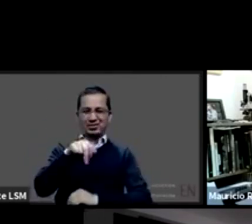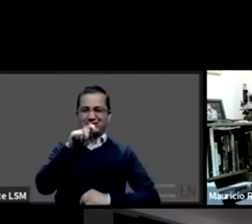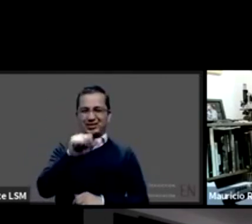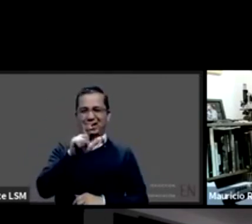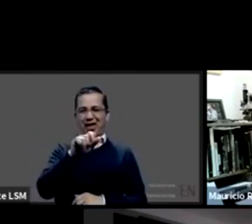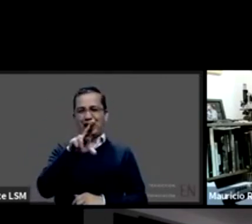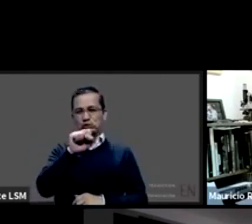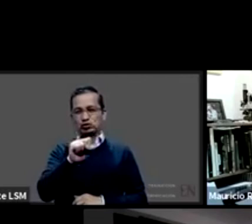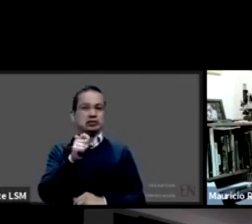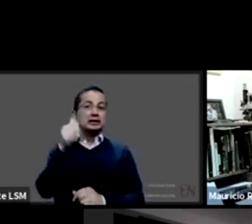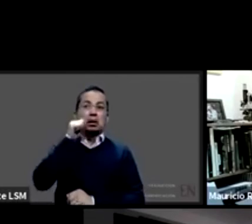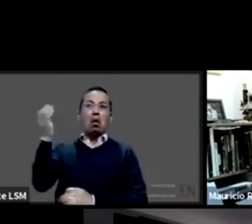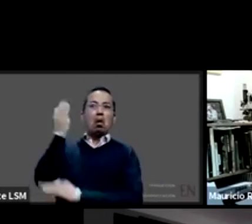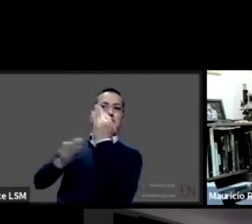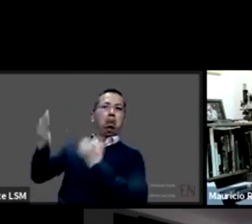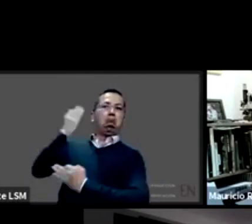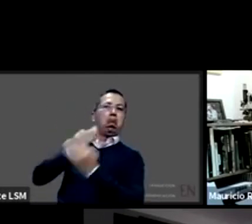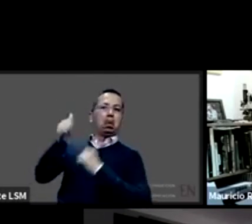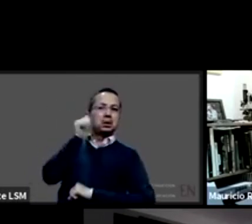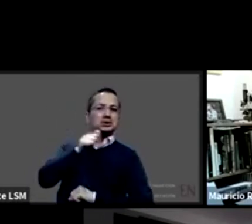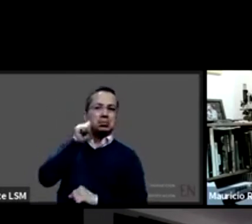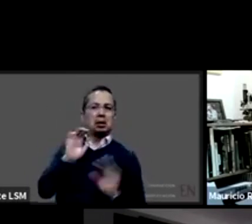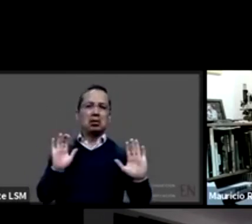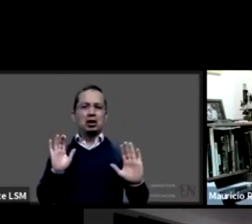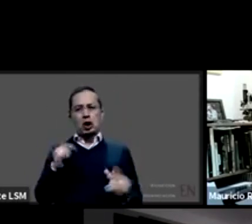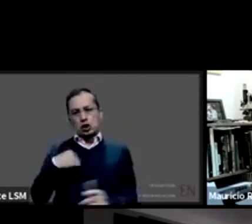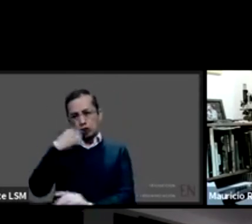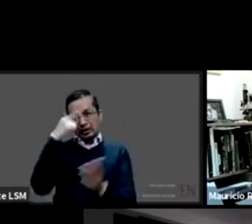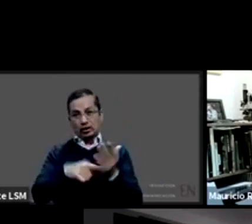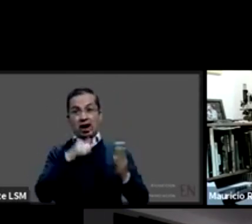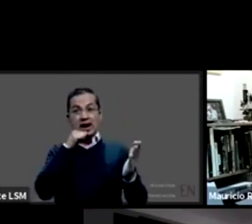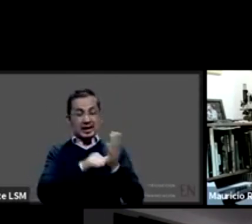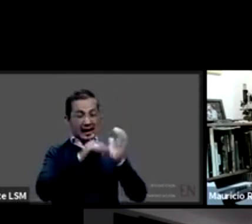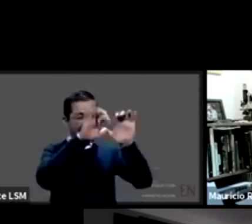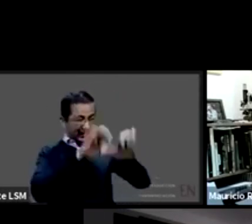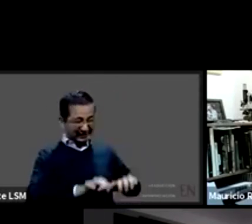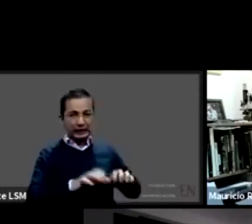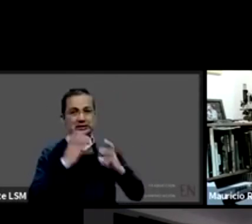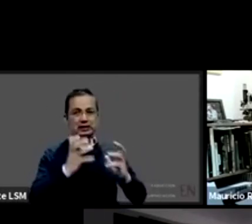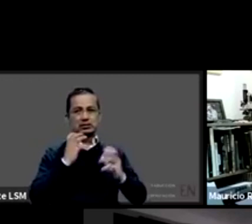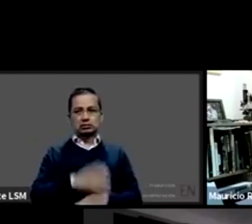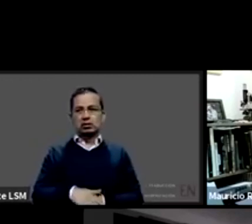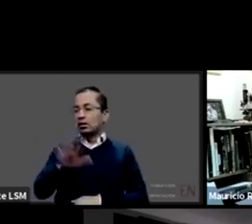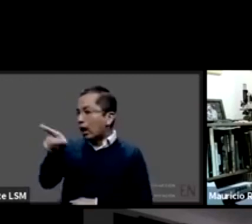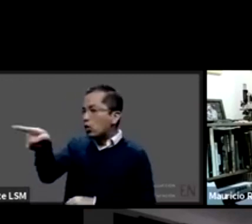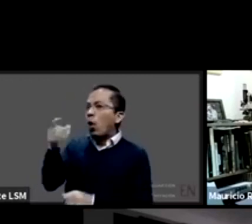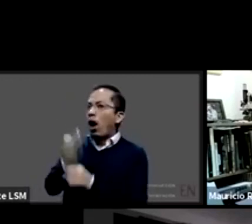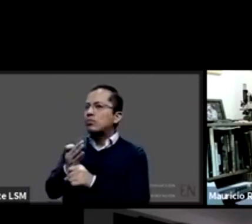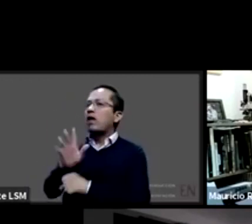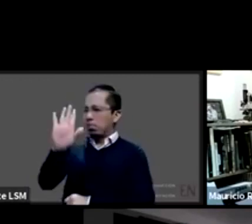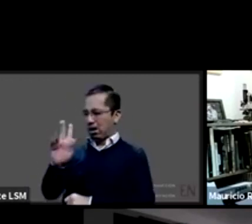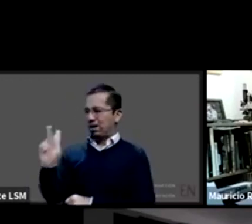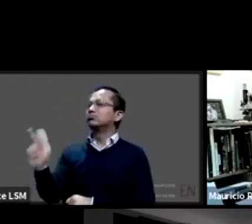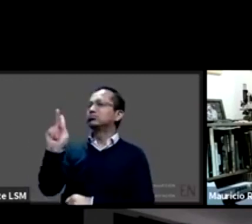hay que hay que cumplirlas entonces digamos que ahorita tú eres lo más cercano a santa claus en esta mesa así que